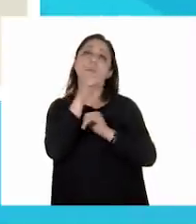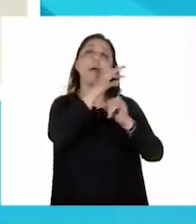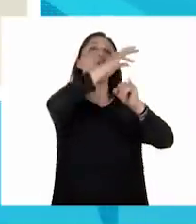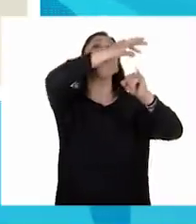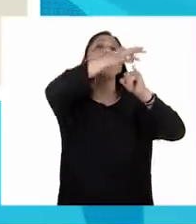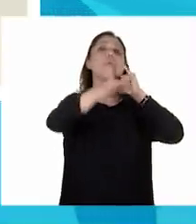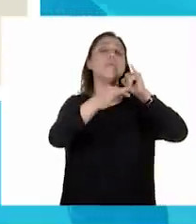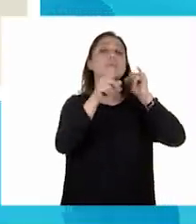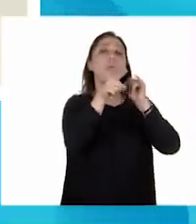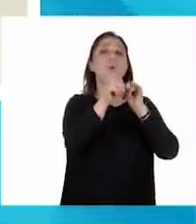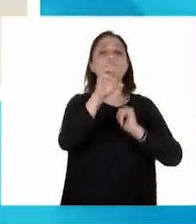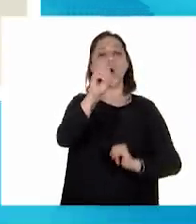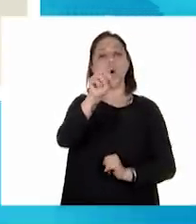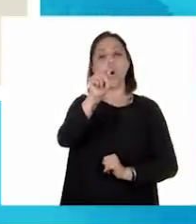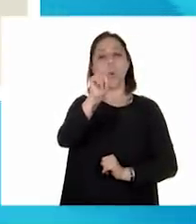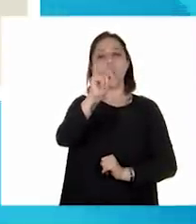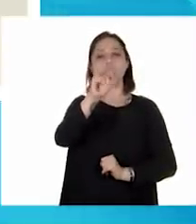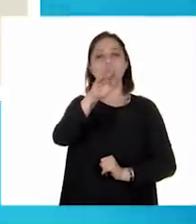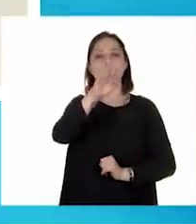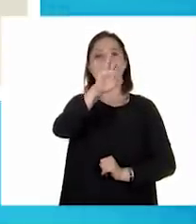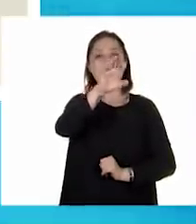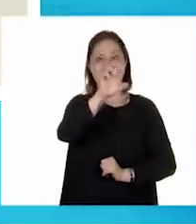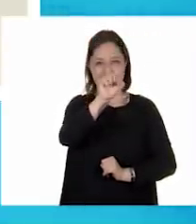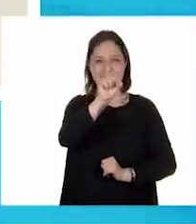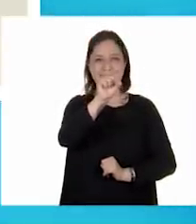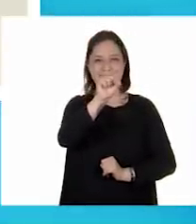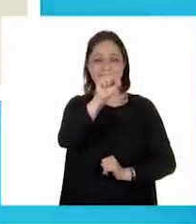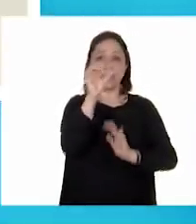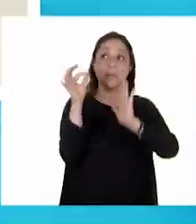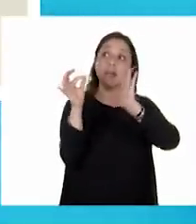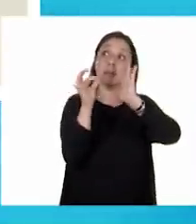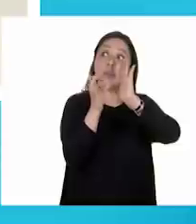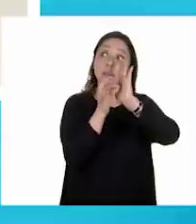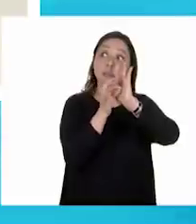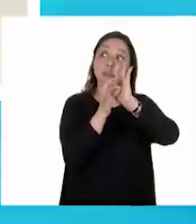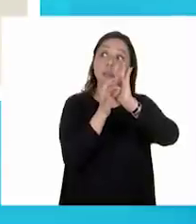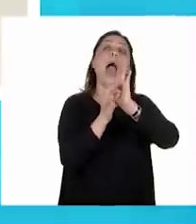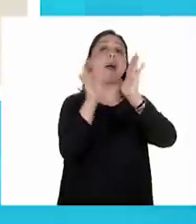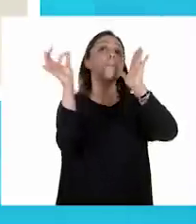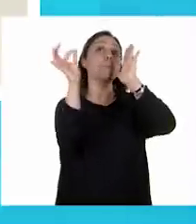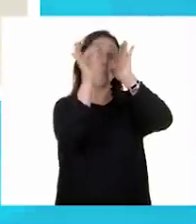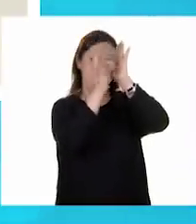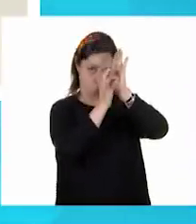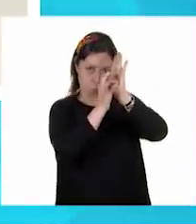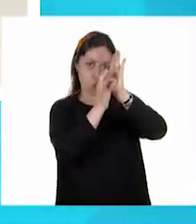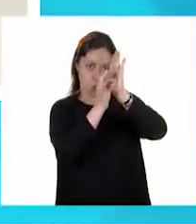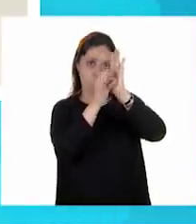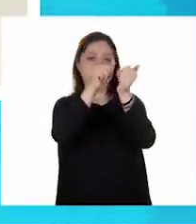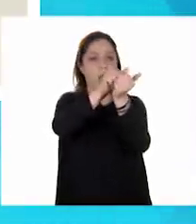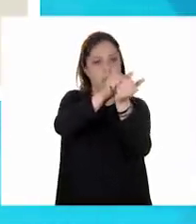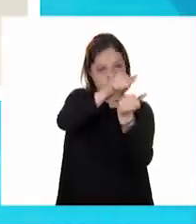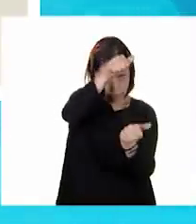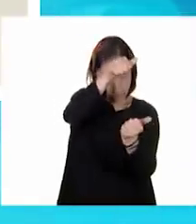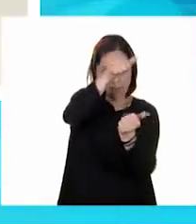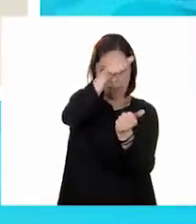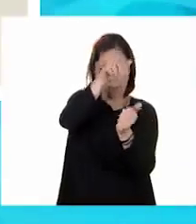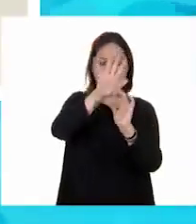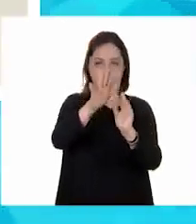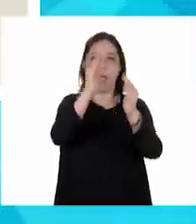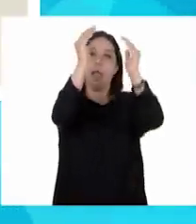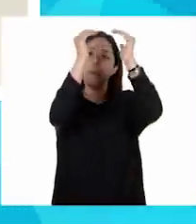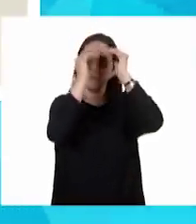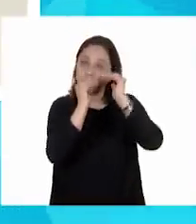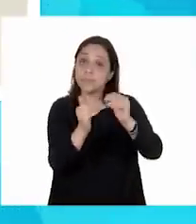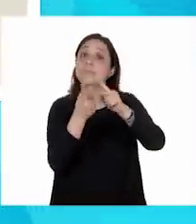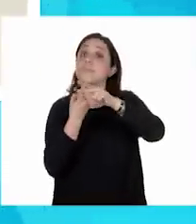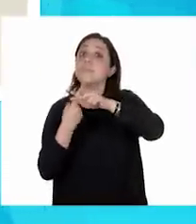primer párrafo? Otomís. Excelente. ¿Y termina con un punto? Punto y aparte. Excelente. El segundo párrafo empieza con la